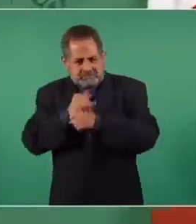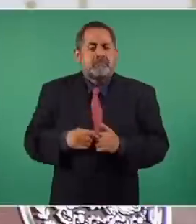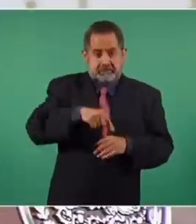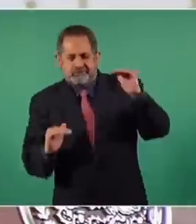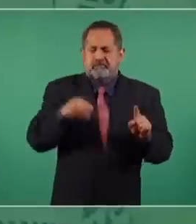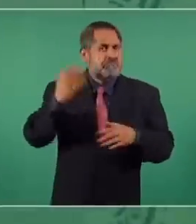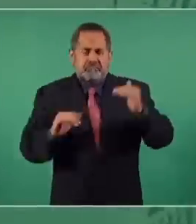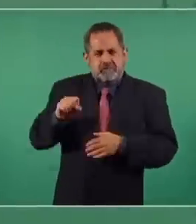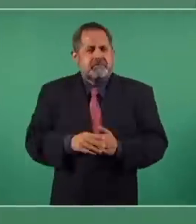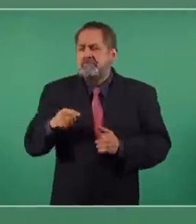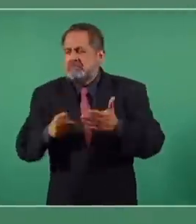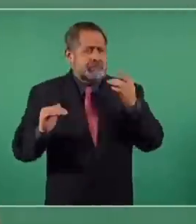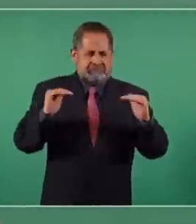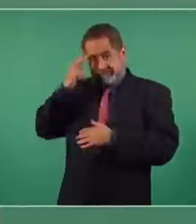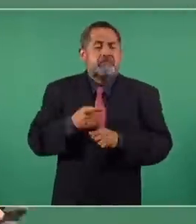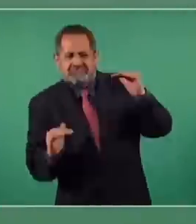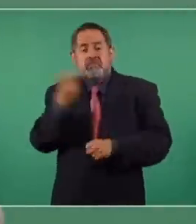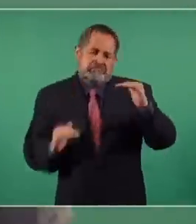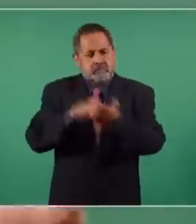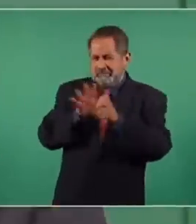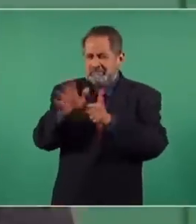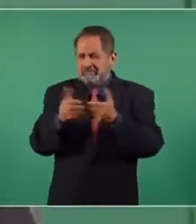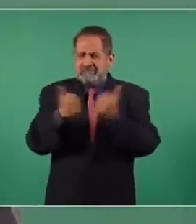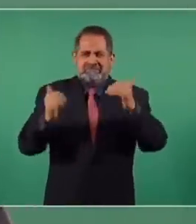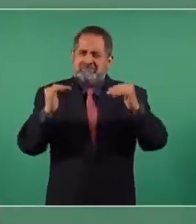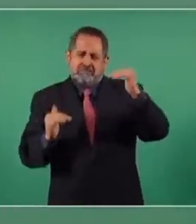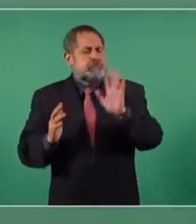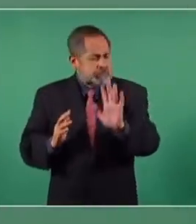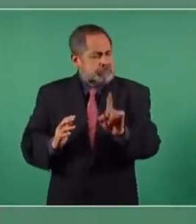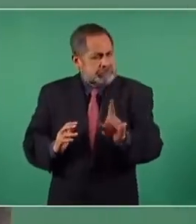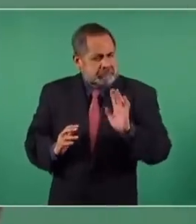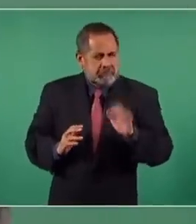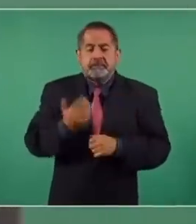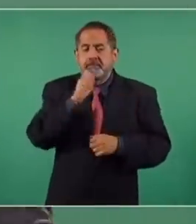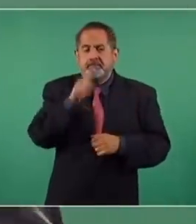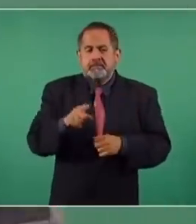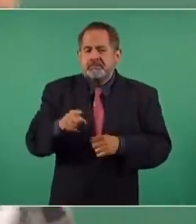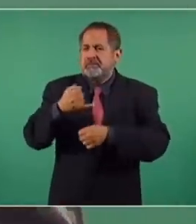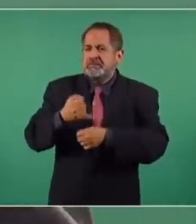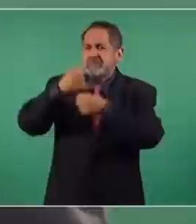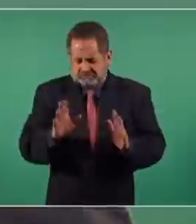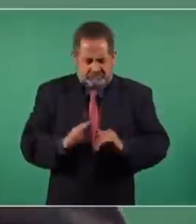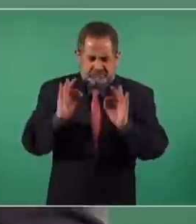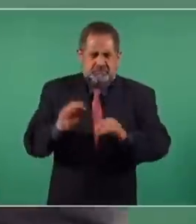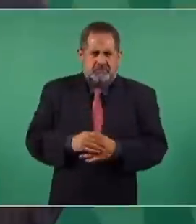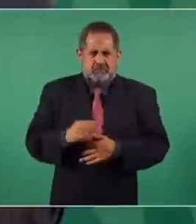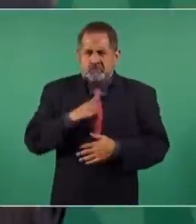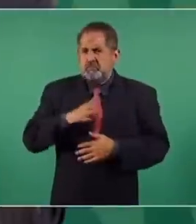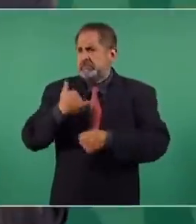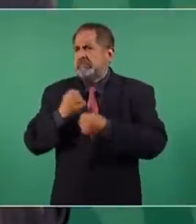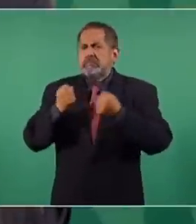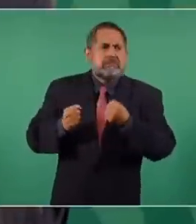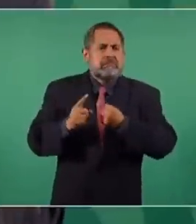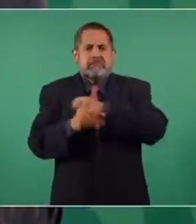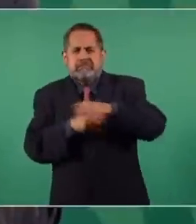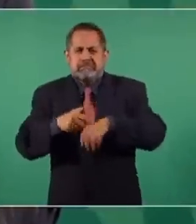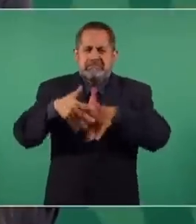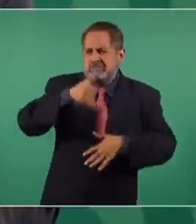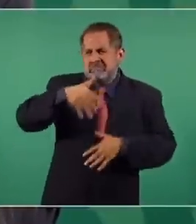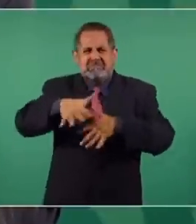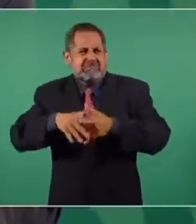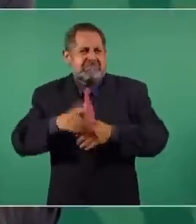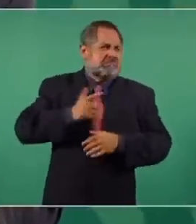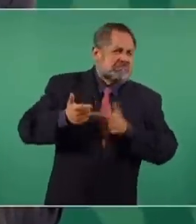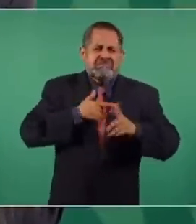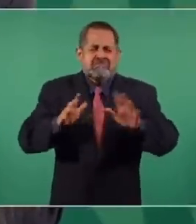a adorar la píldora de un rato. Y luego, sobre la inestabilidad, no existe. No hay movimientos de protesta.